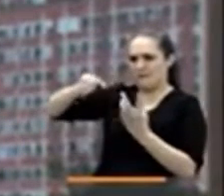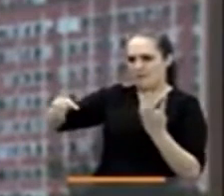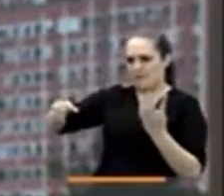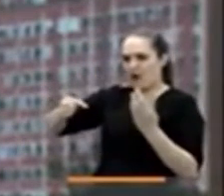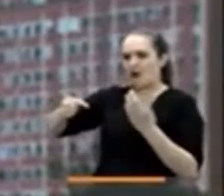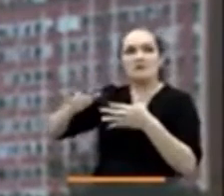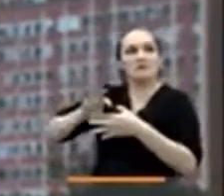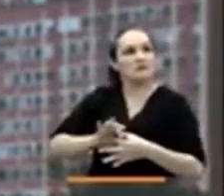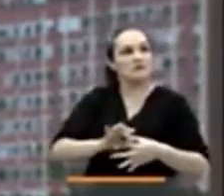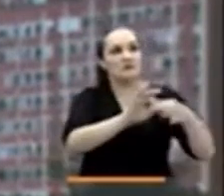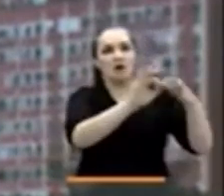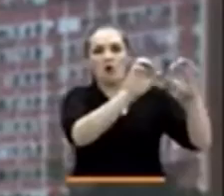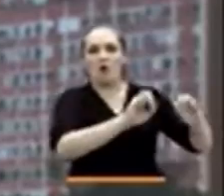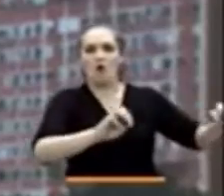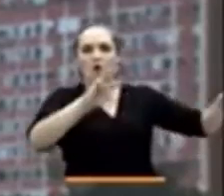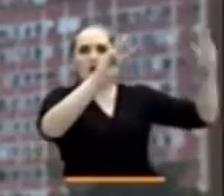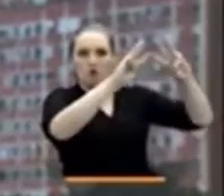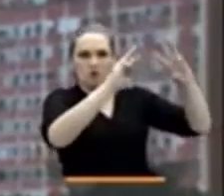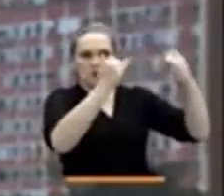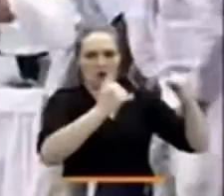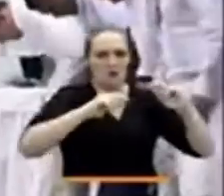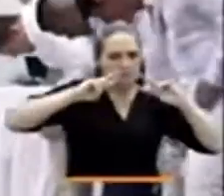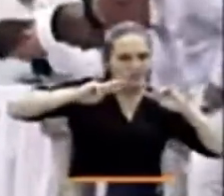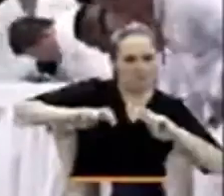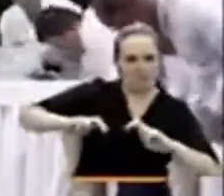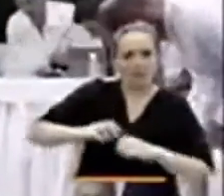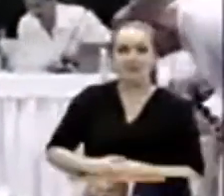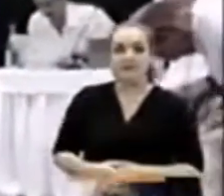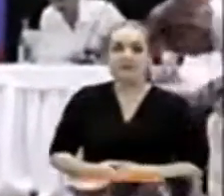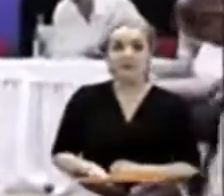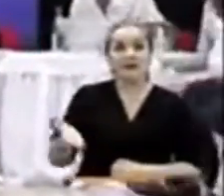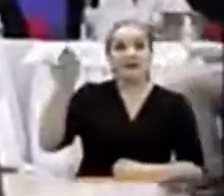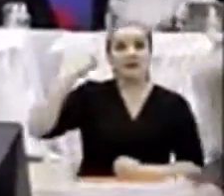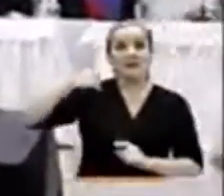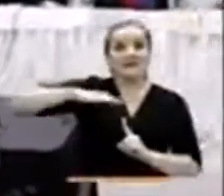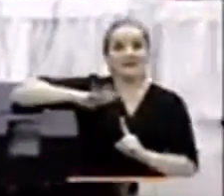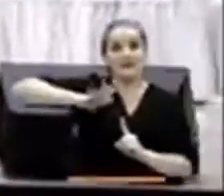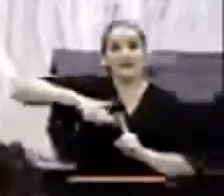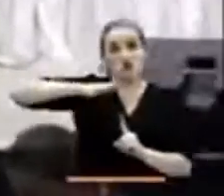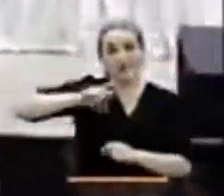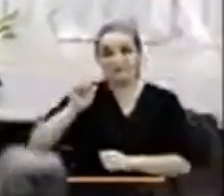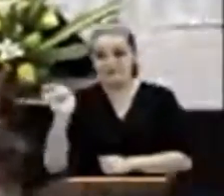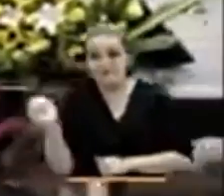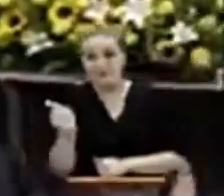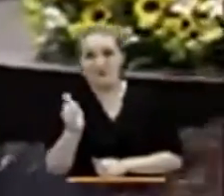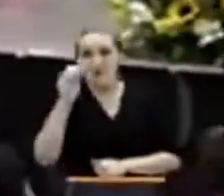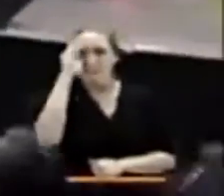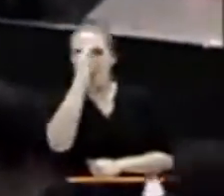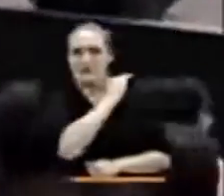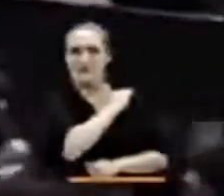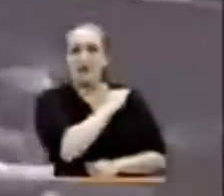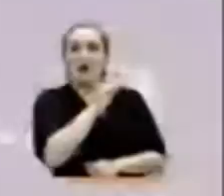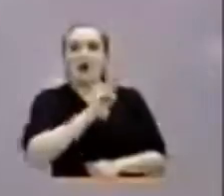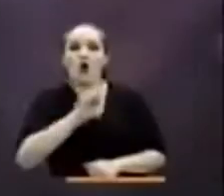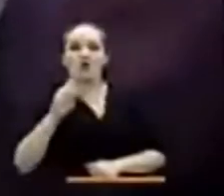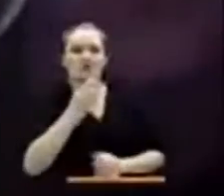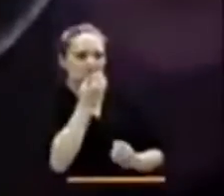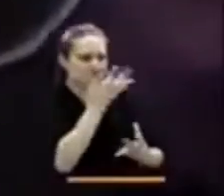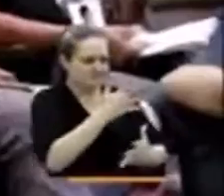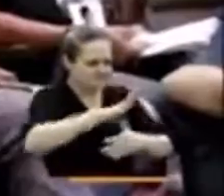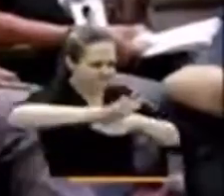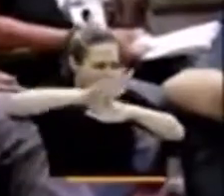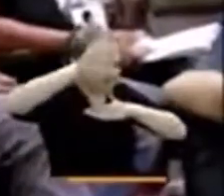y Naciones Unidas. Hace cinco meses, los 11 militares reconocieron su responsabilidad ante las víctimas.